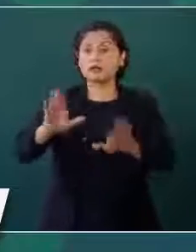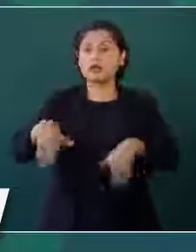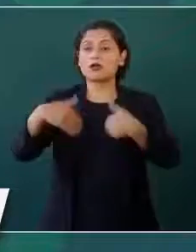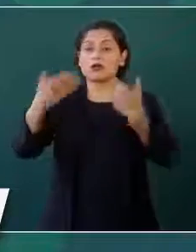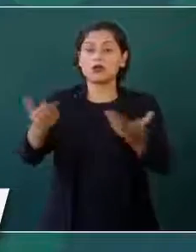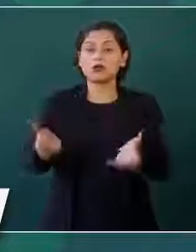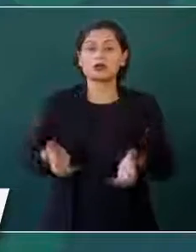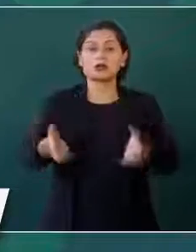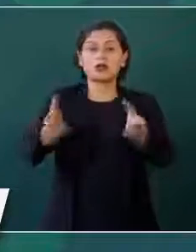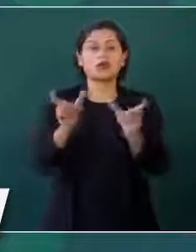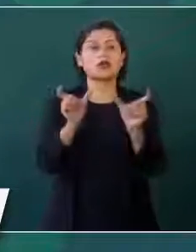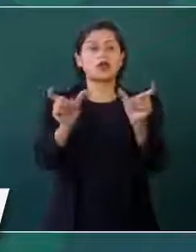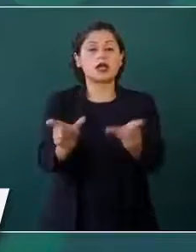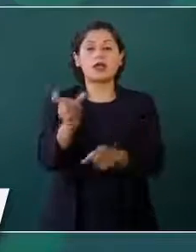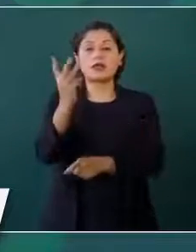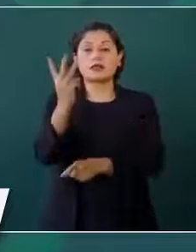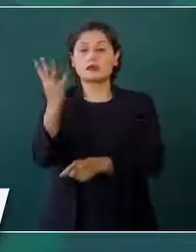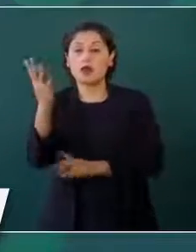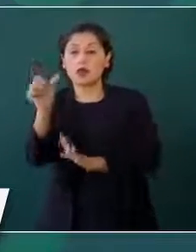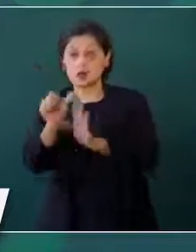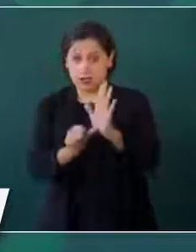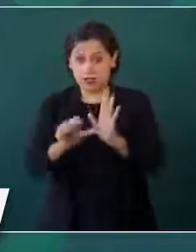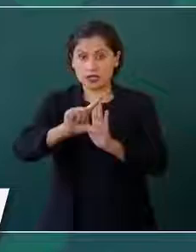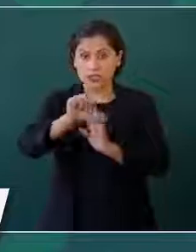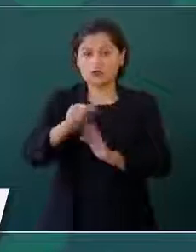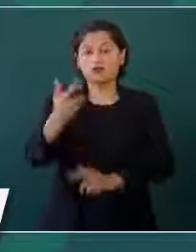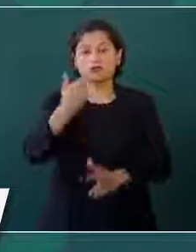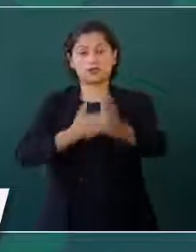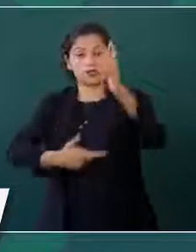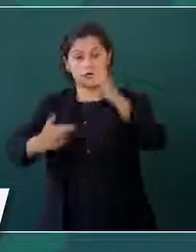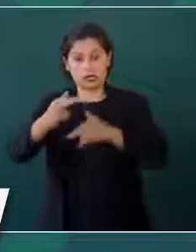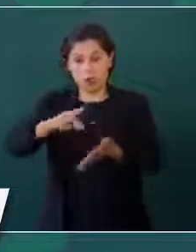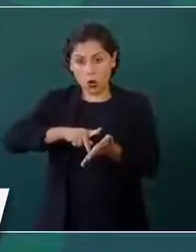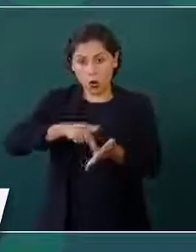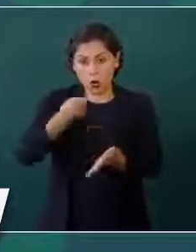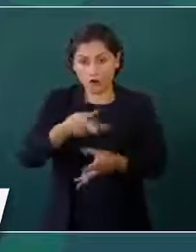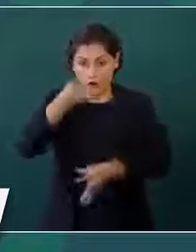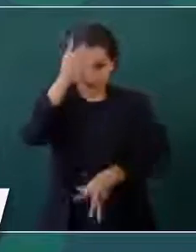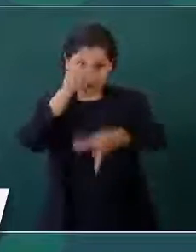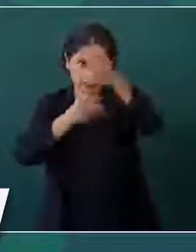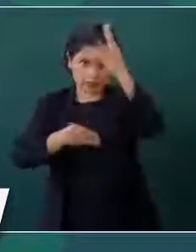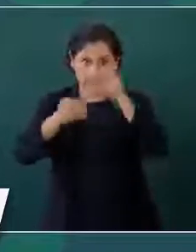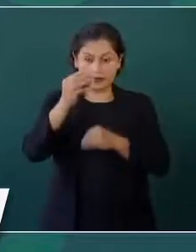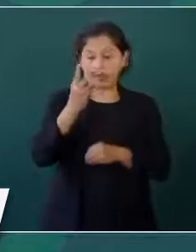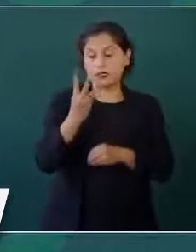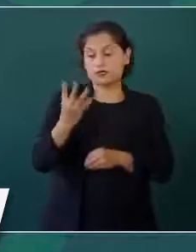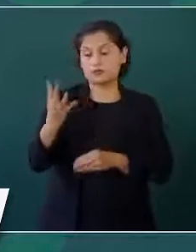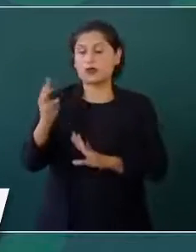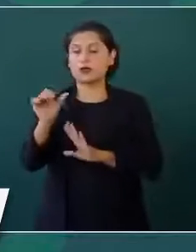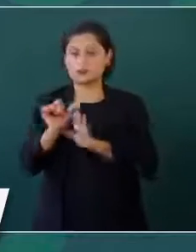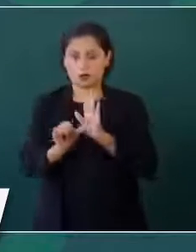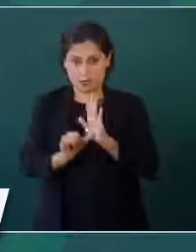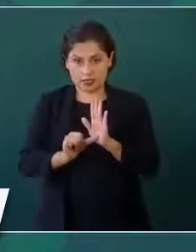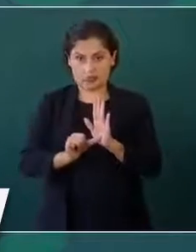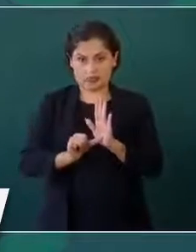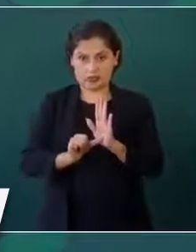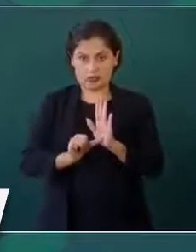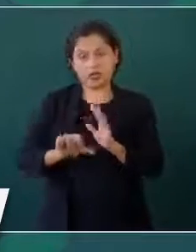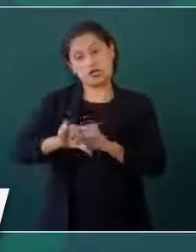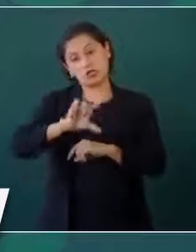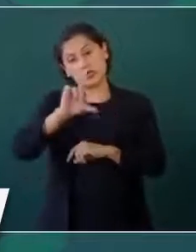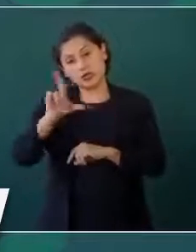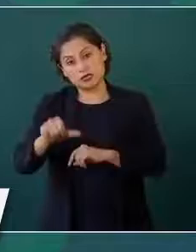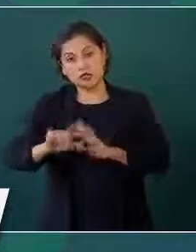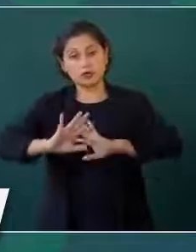meses, regresan a complementar su entrenamiento tres o cuatro meses más y luego